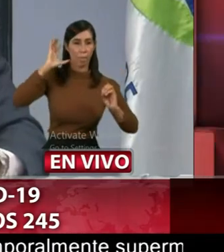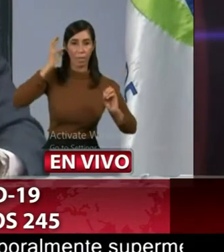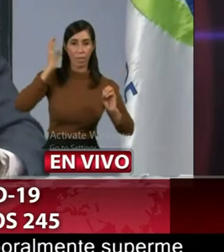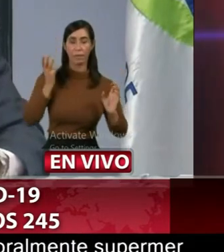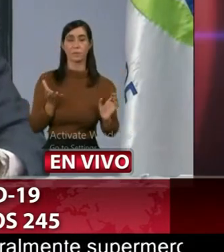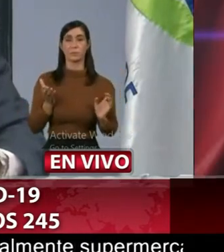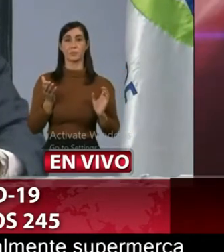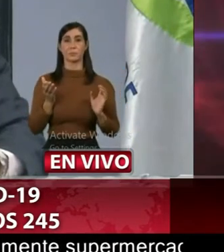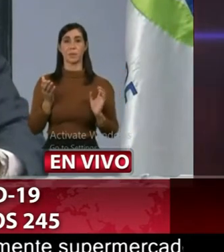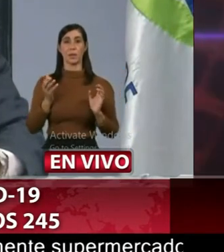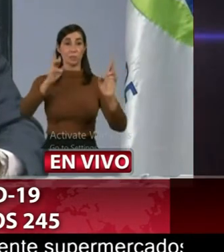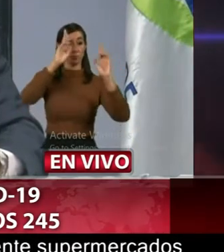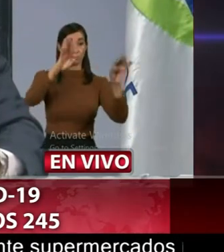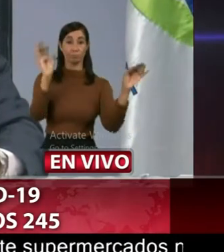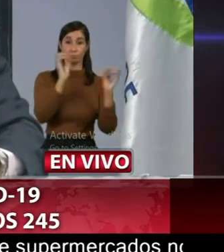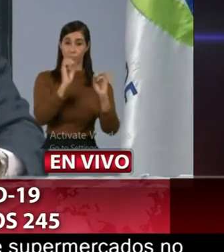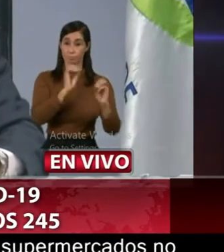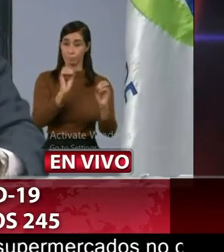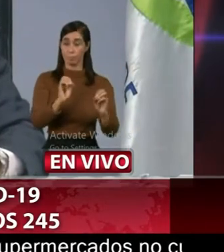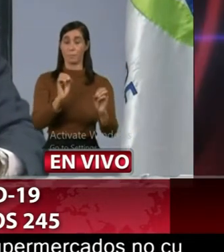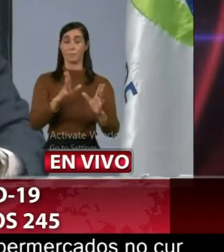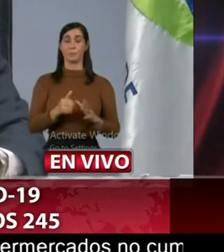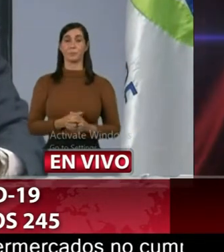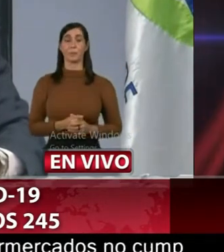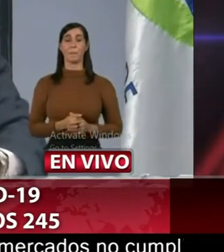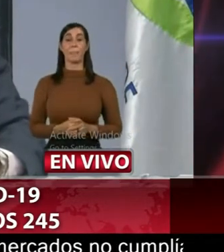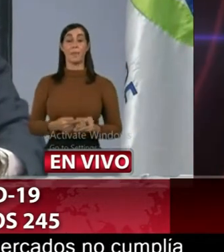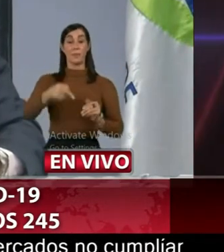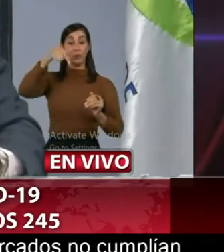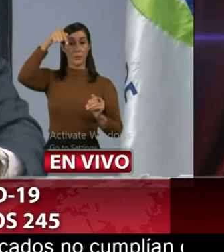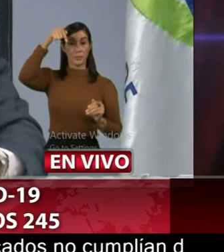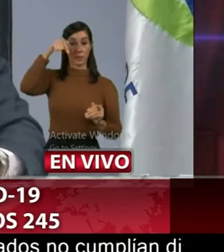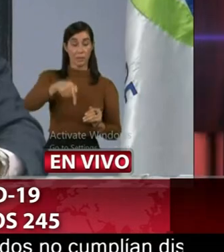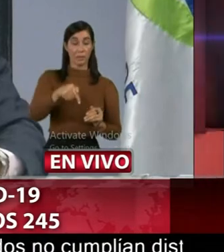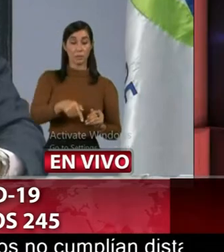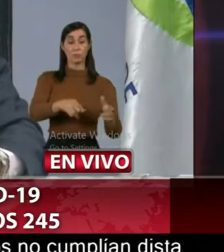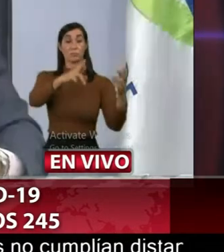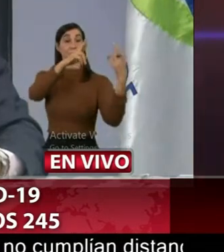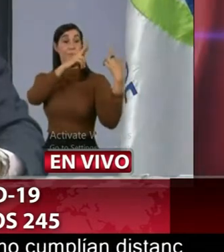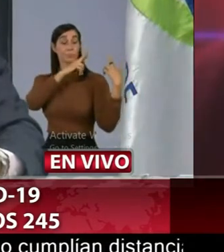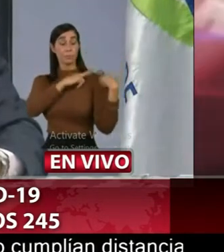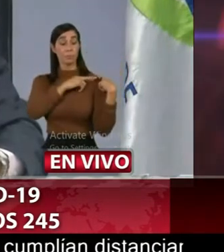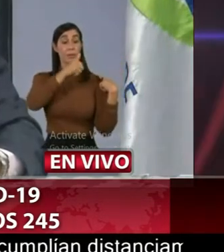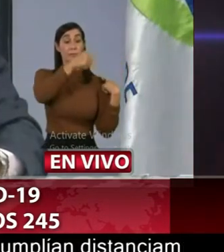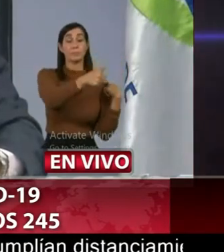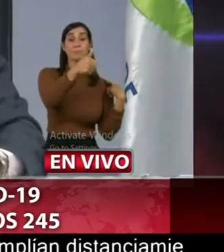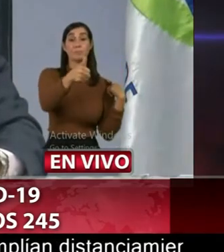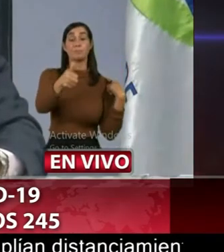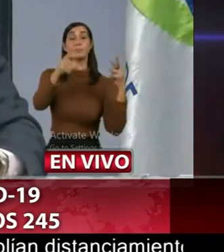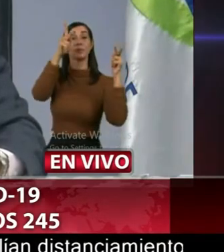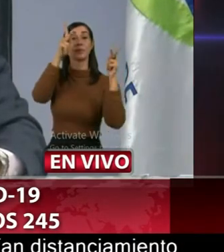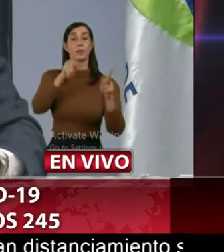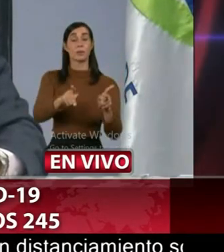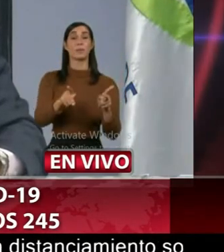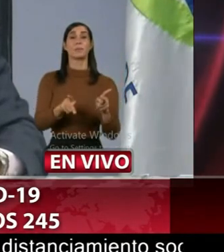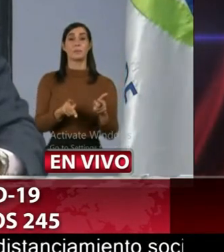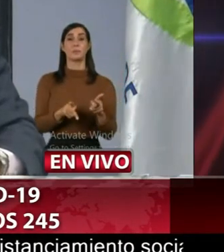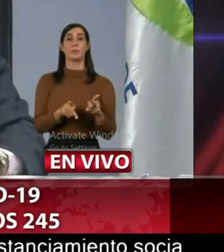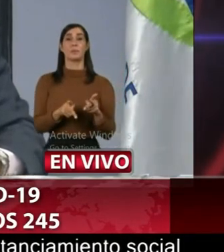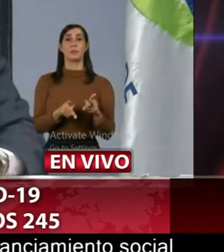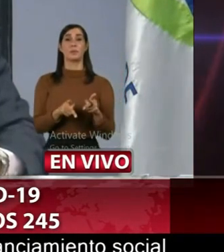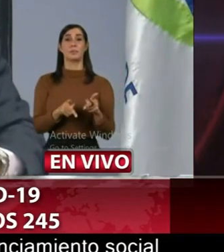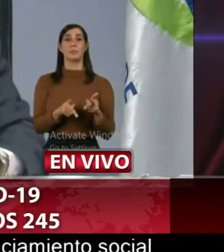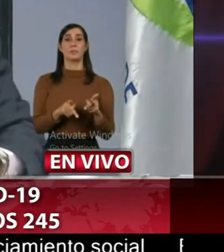los repito nueva vez en esto hay una corresponsabilidad la